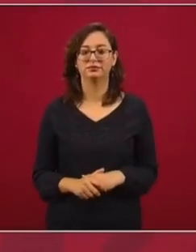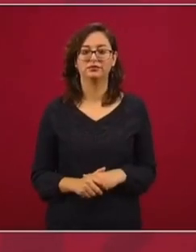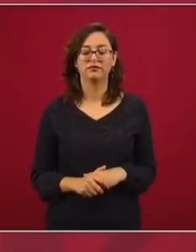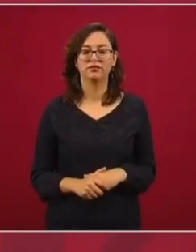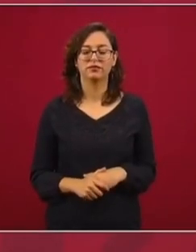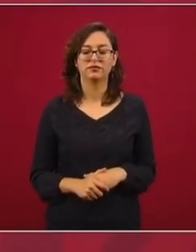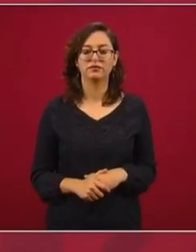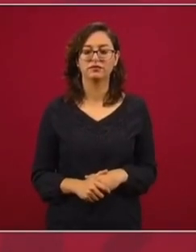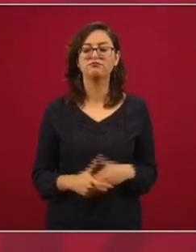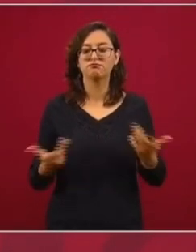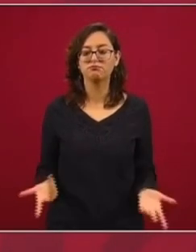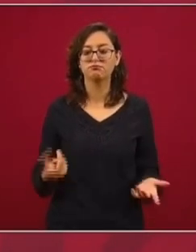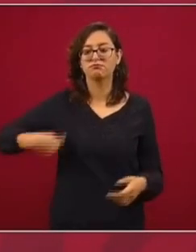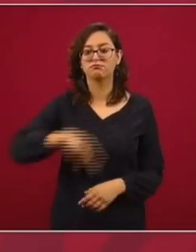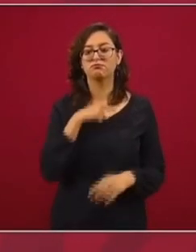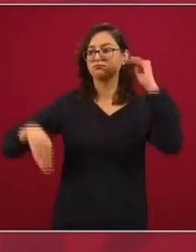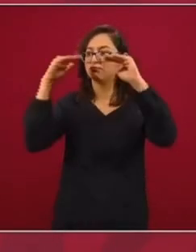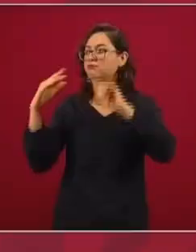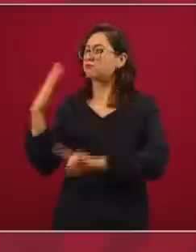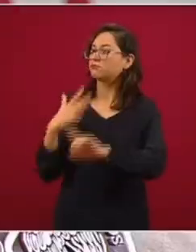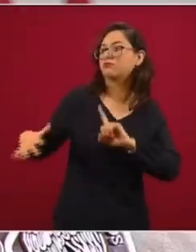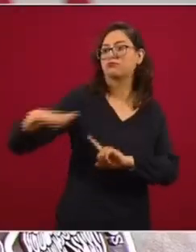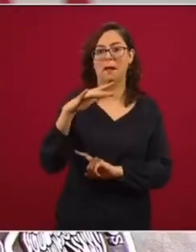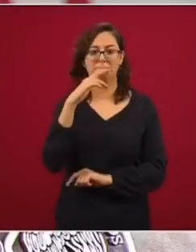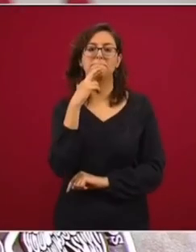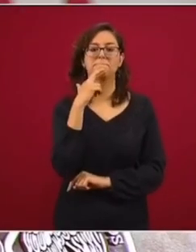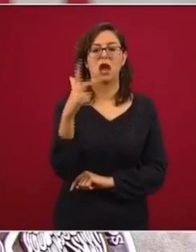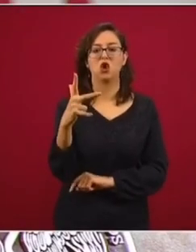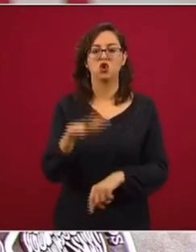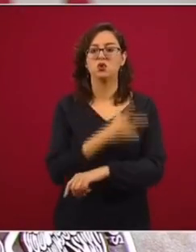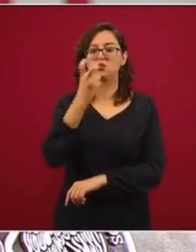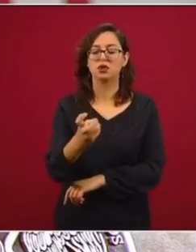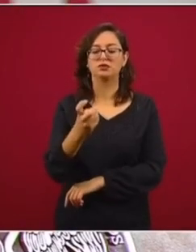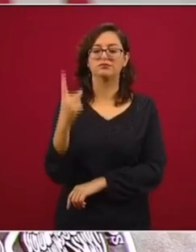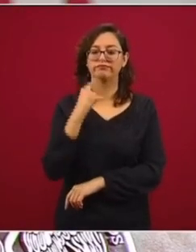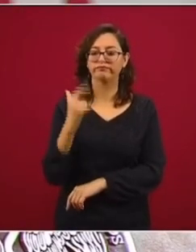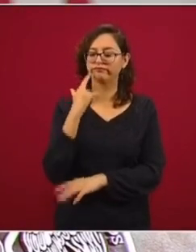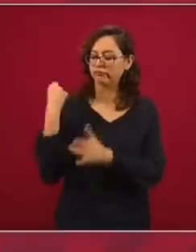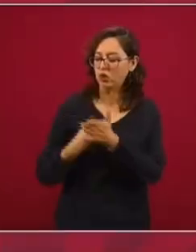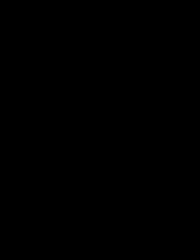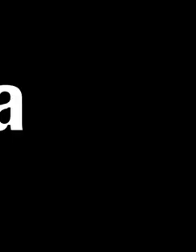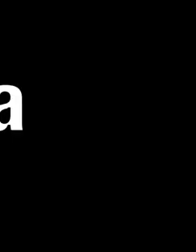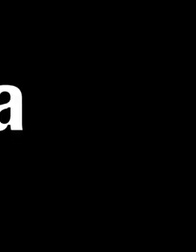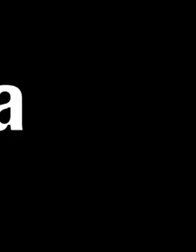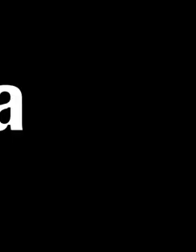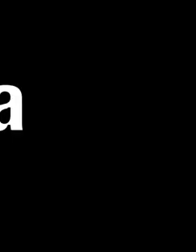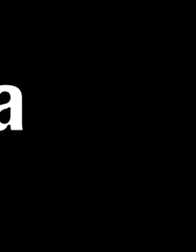vamos a buscar una sociedad mejor. Por eso es muy importante la lucha contra la corrupción.